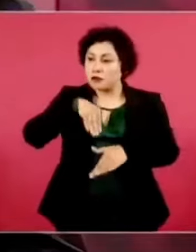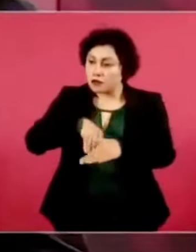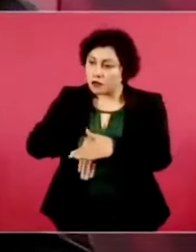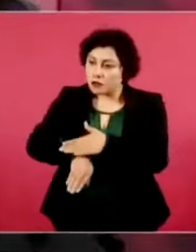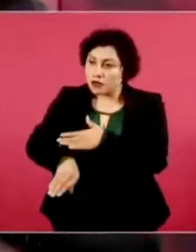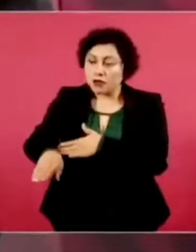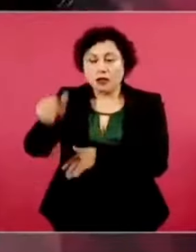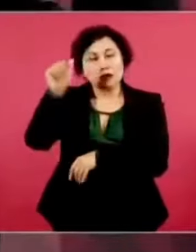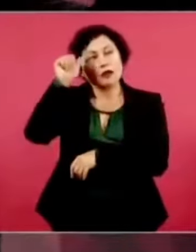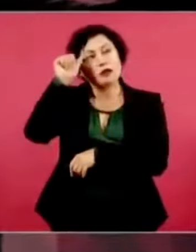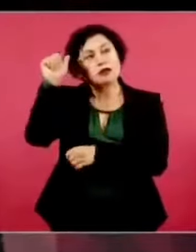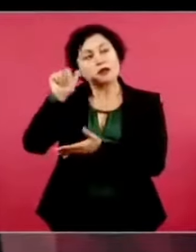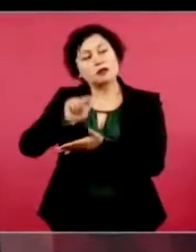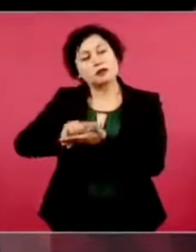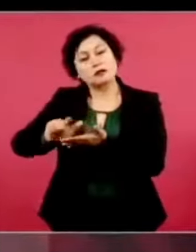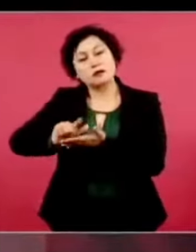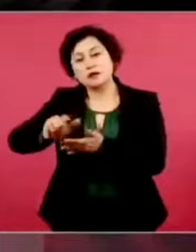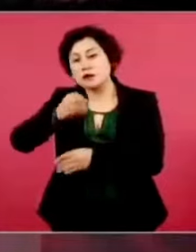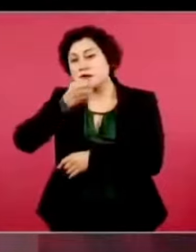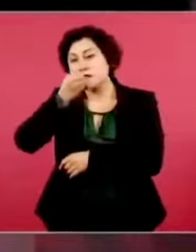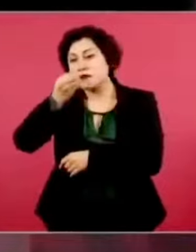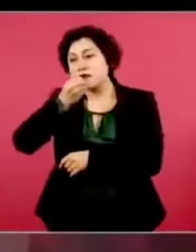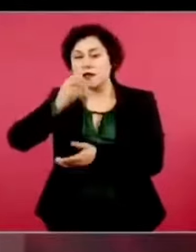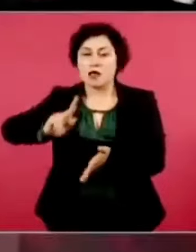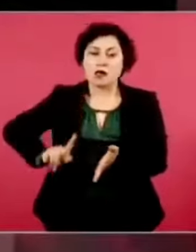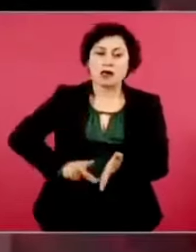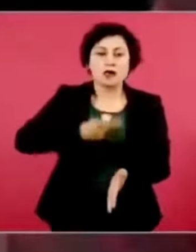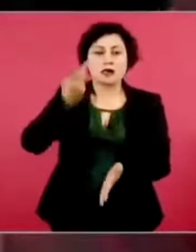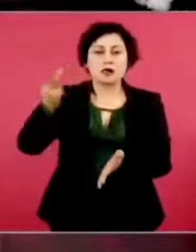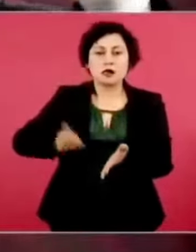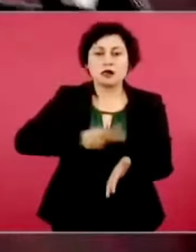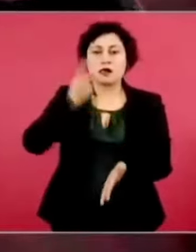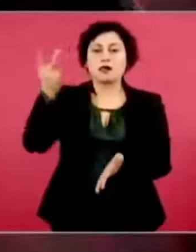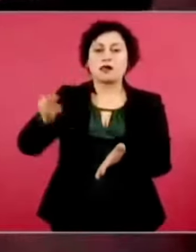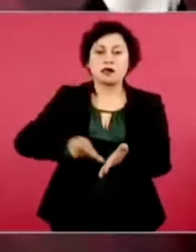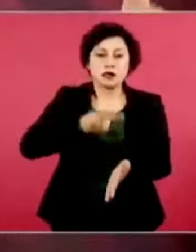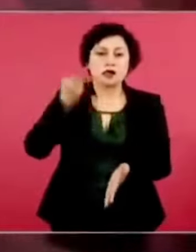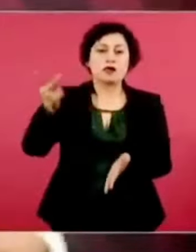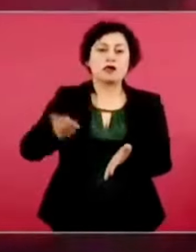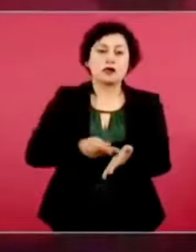Si se vuelve a confesar y vuelven a comulgar.